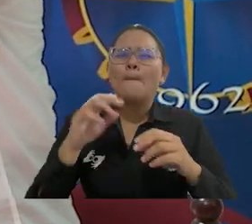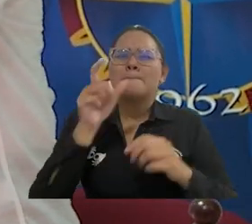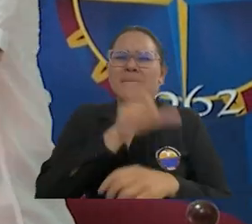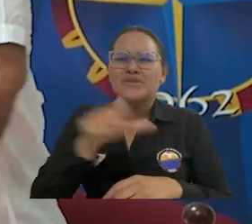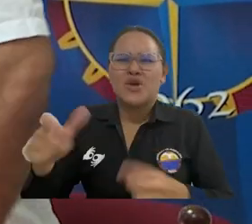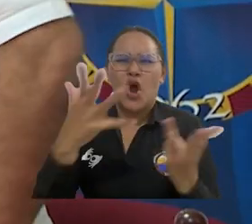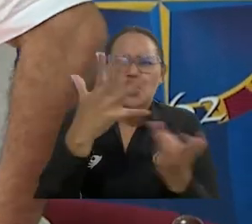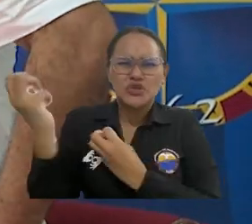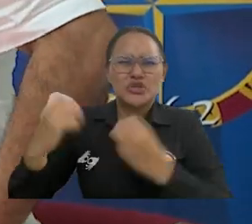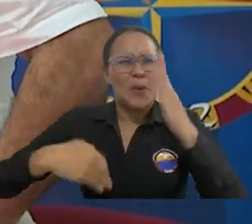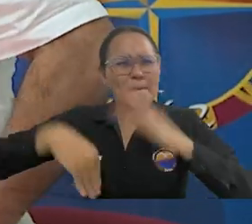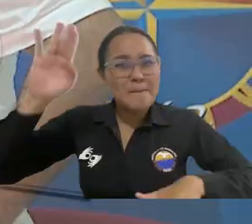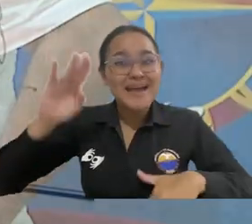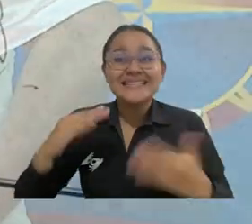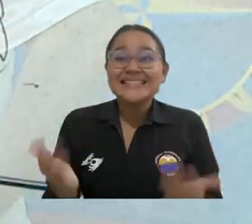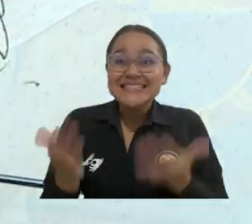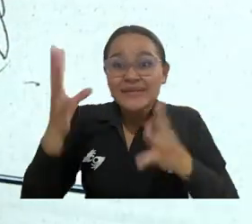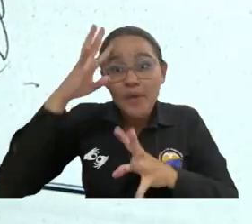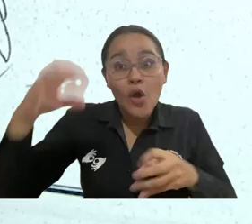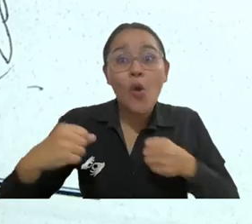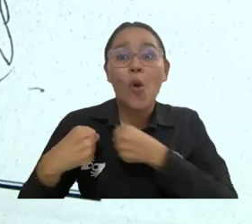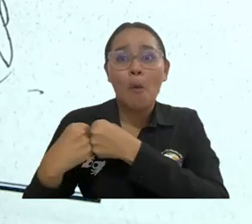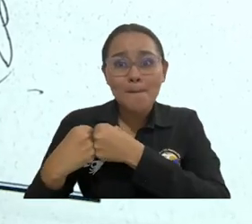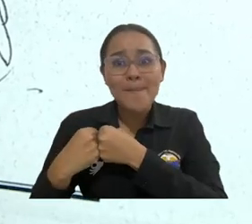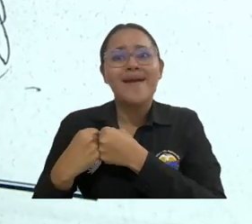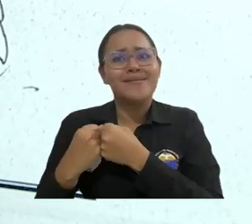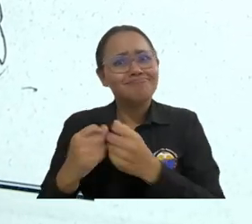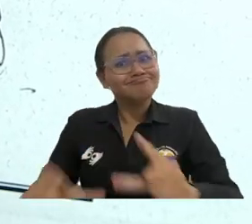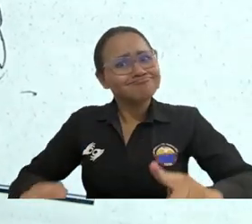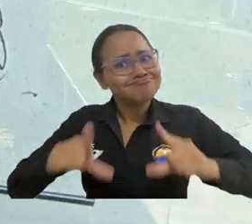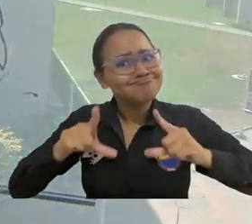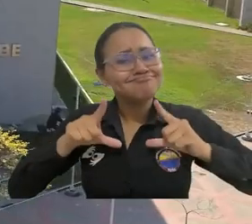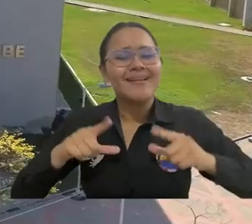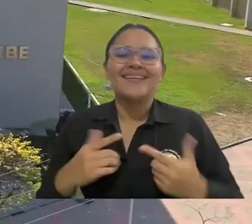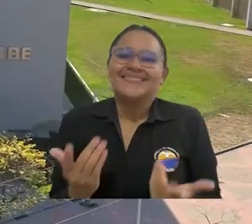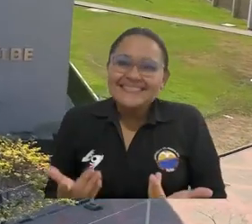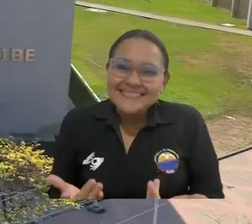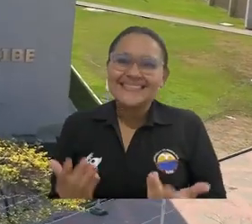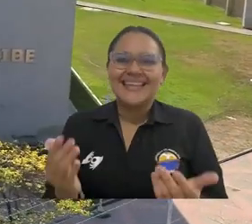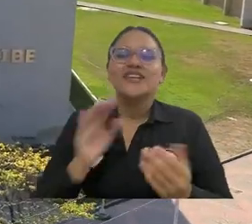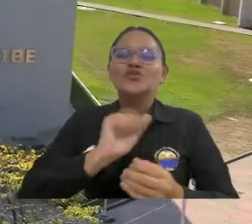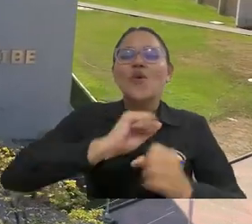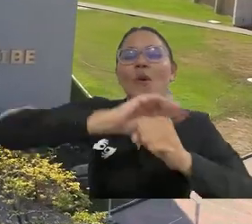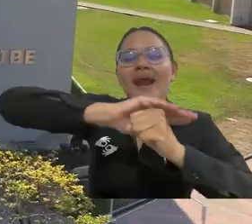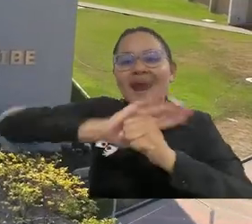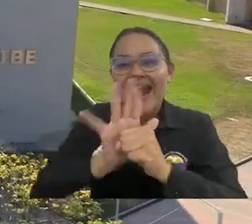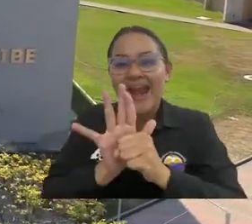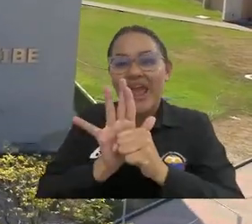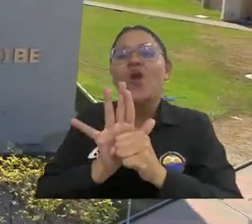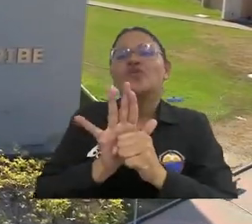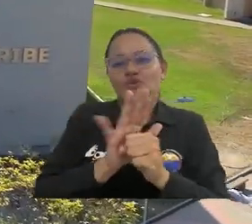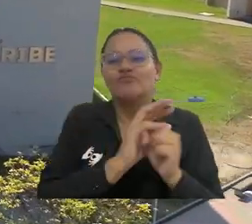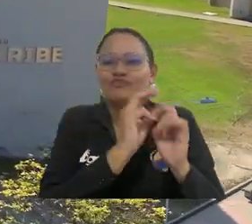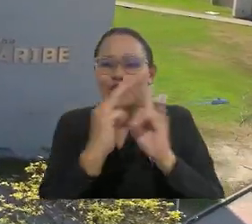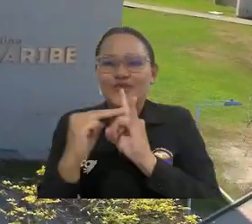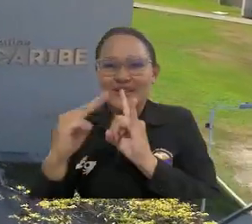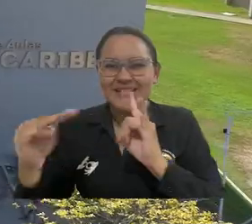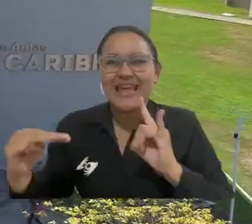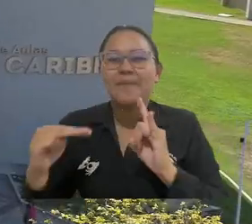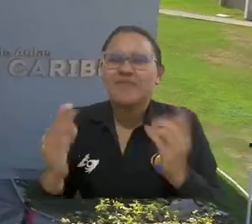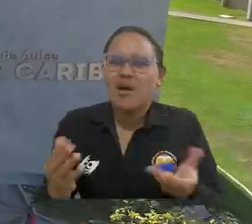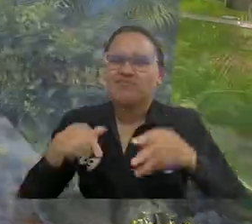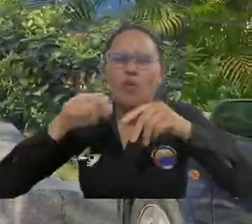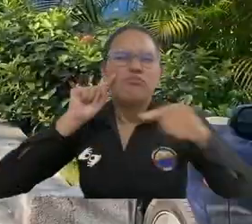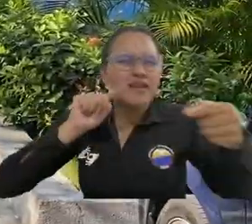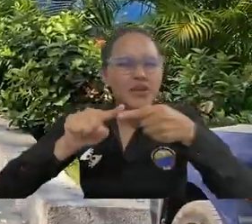personas han resultado beneficiadas con este convenio con el que la Universidad del Magdalena a través del CREO ratifica su compromiso